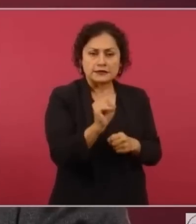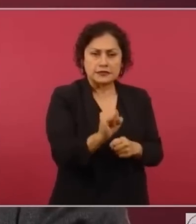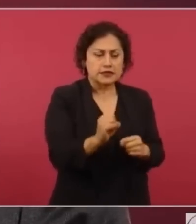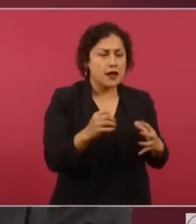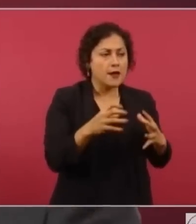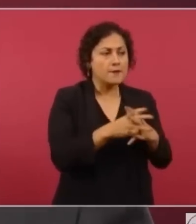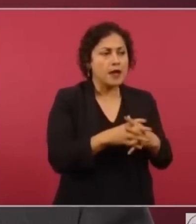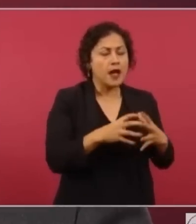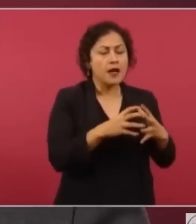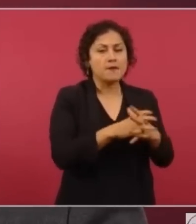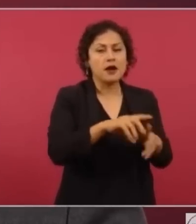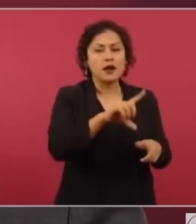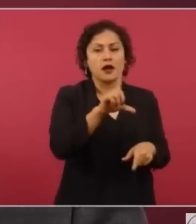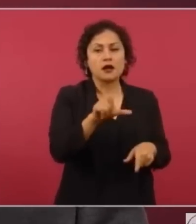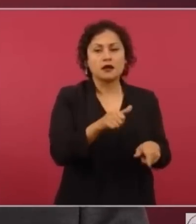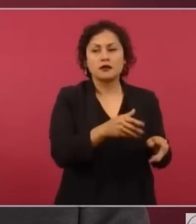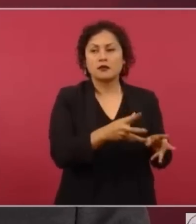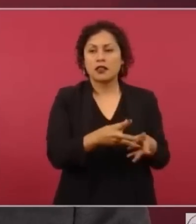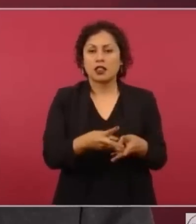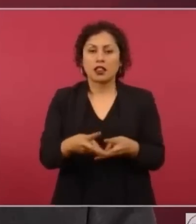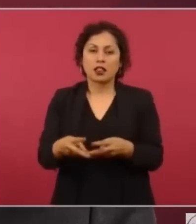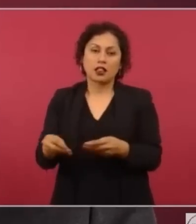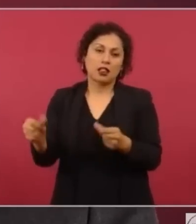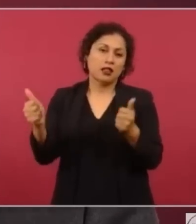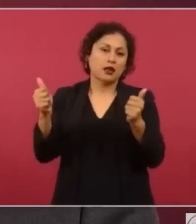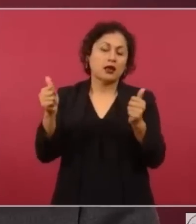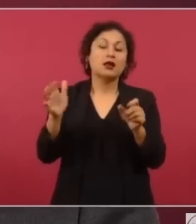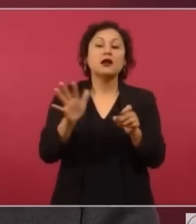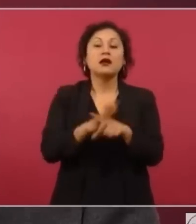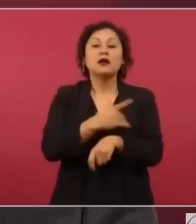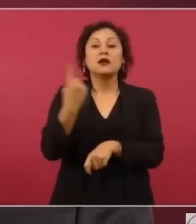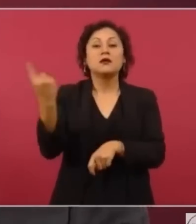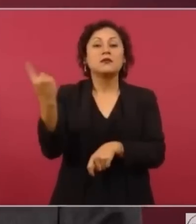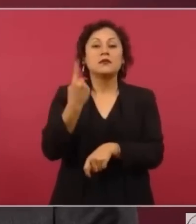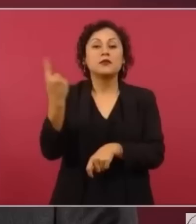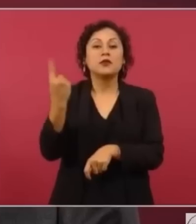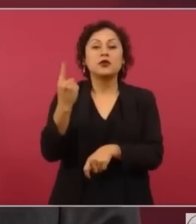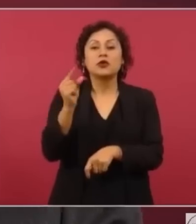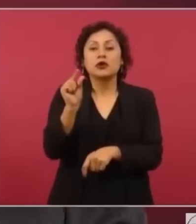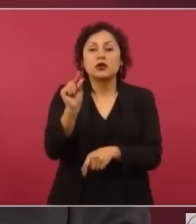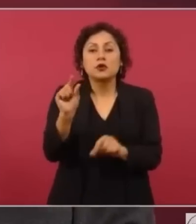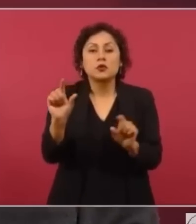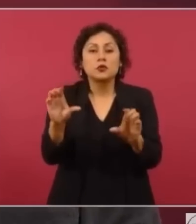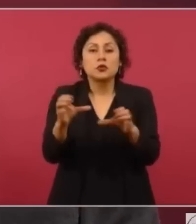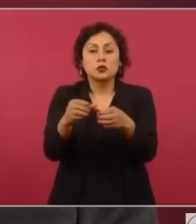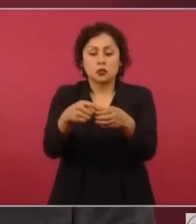Porque es apenas una vanguardia, una minoría,